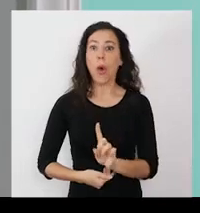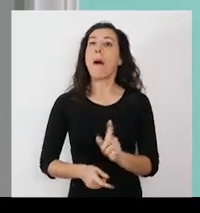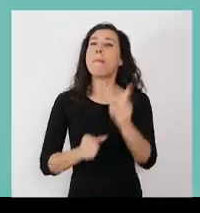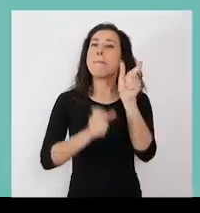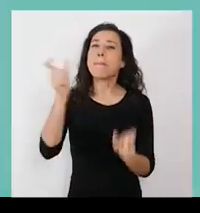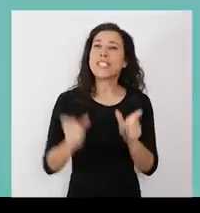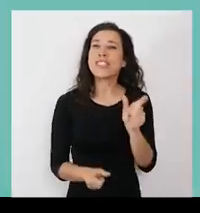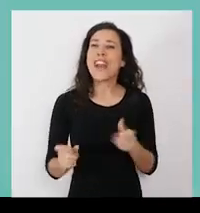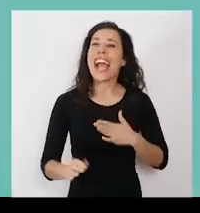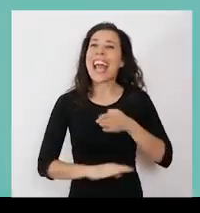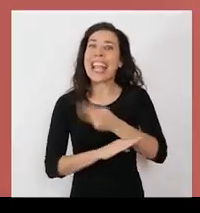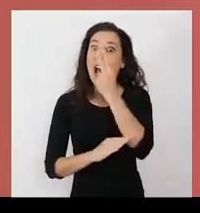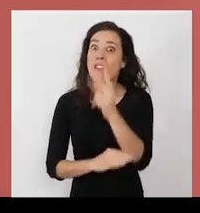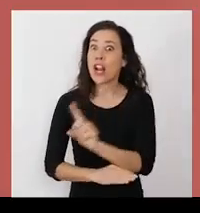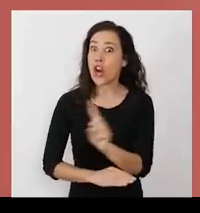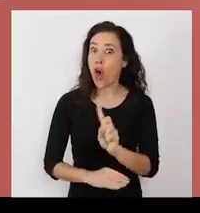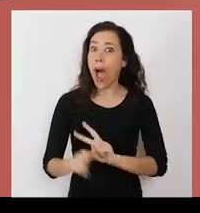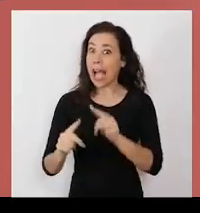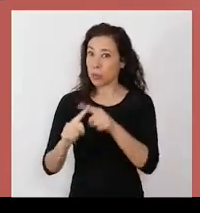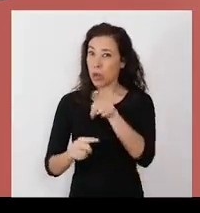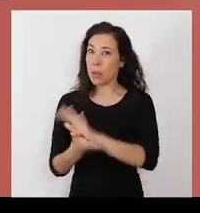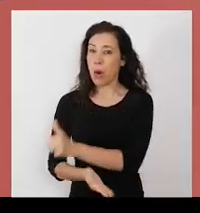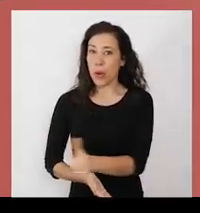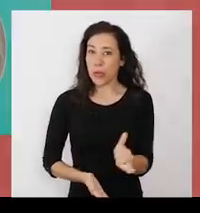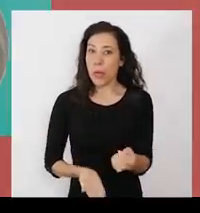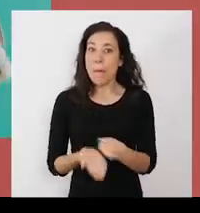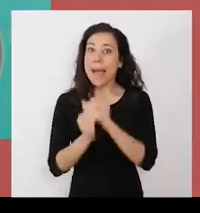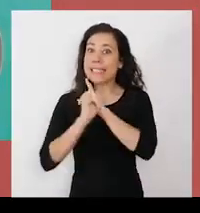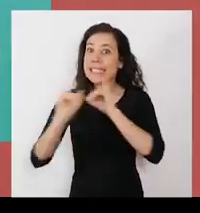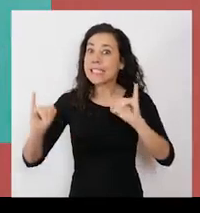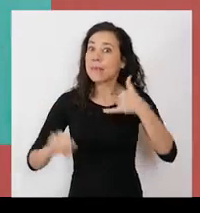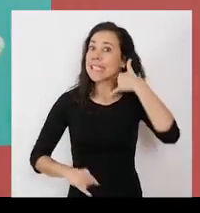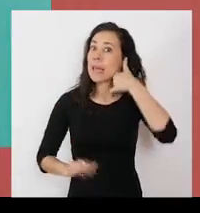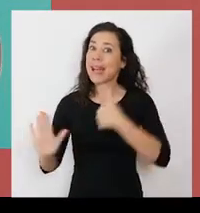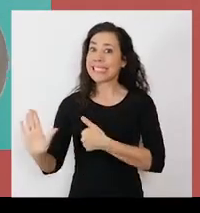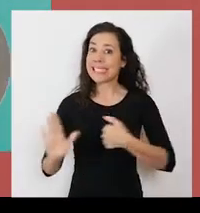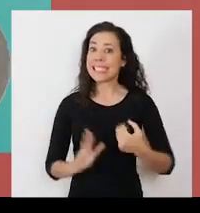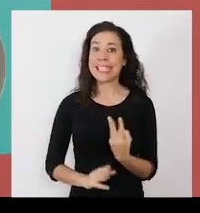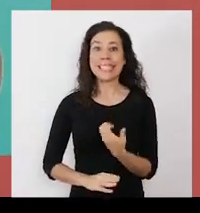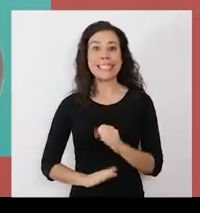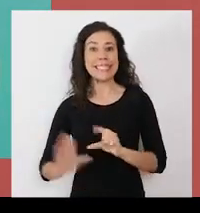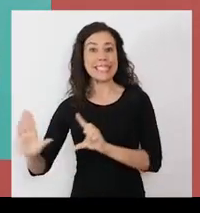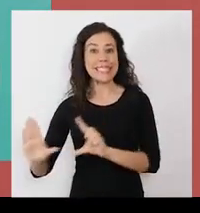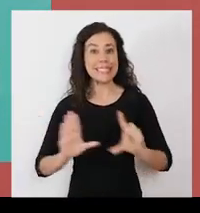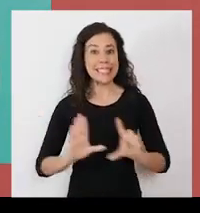No permitas la entrada de visitantes. Hácelo por ti y por todos. Más información llamando al 600 360